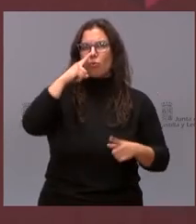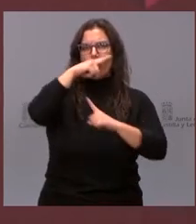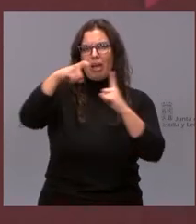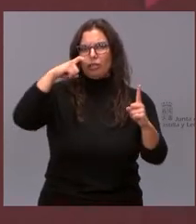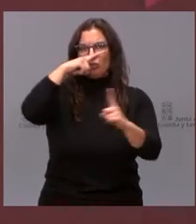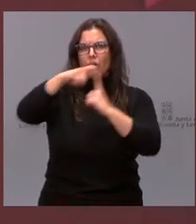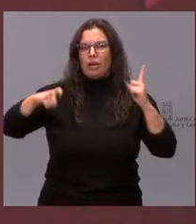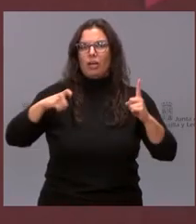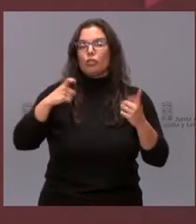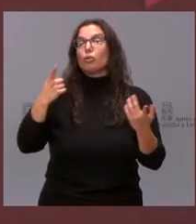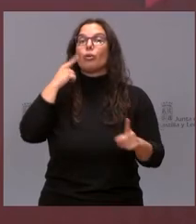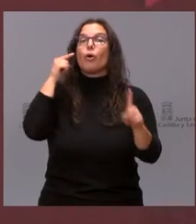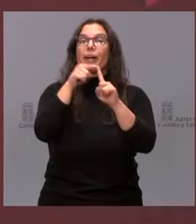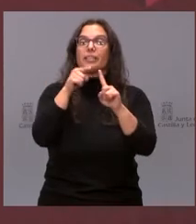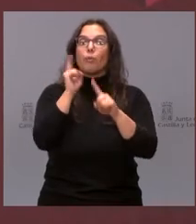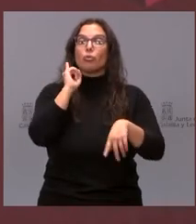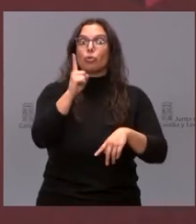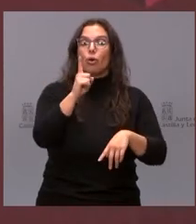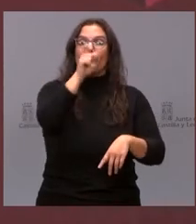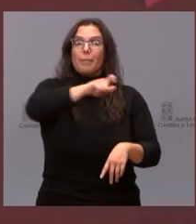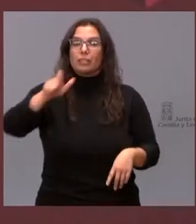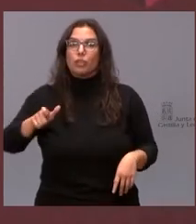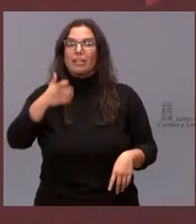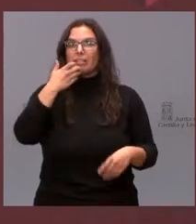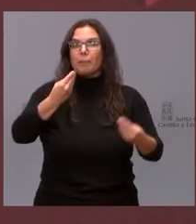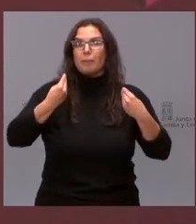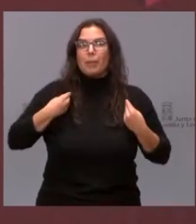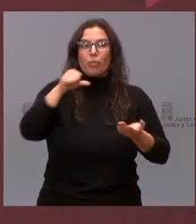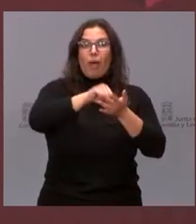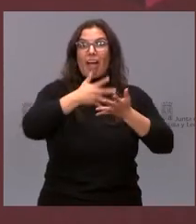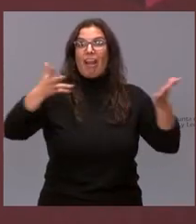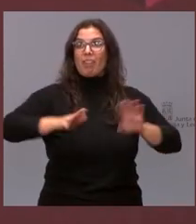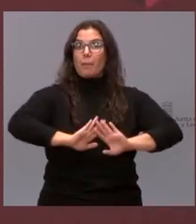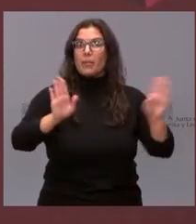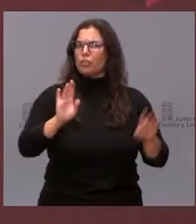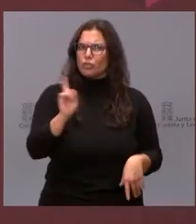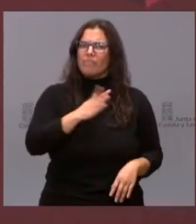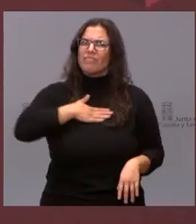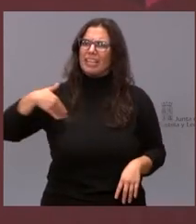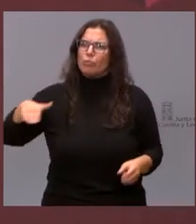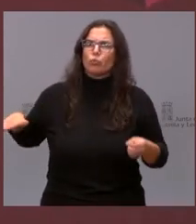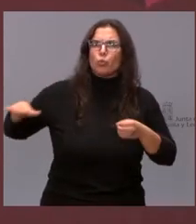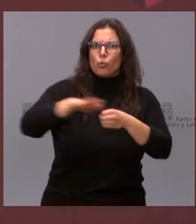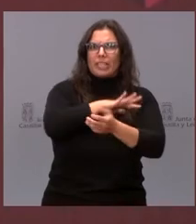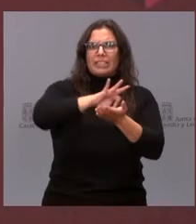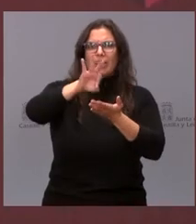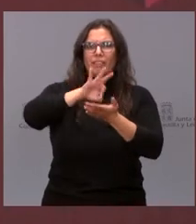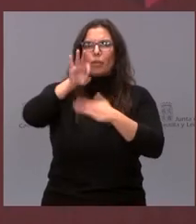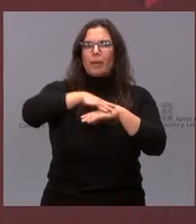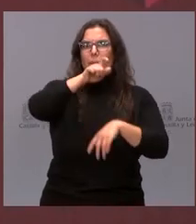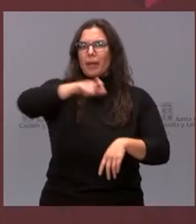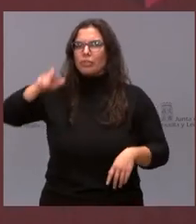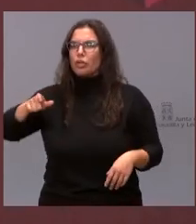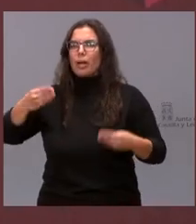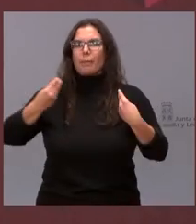nuestro objetivo no solo es atender a las personas que viven en las grandes ciudades, sino dar servicio a las personas